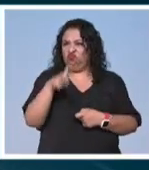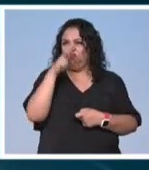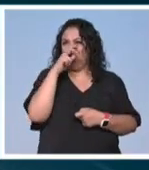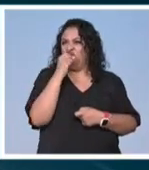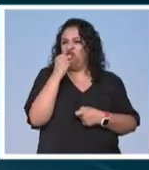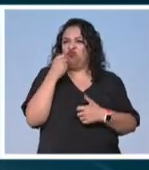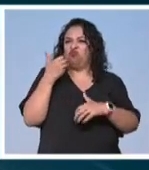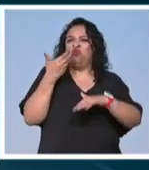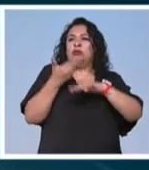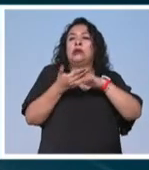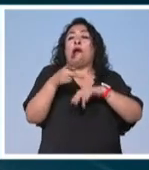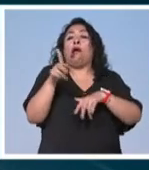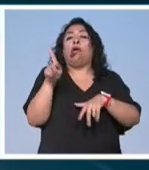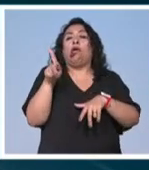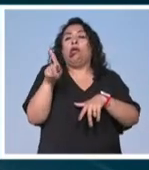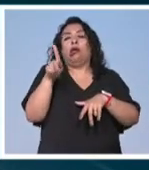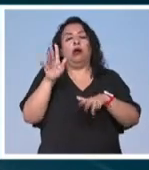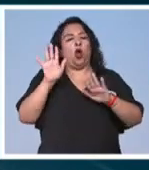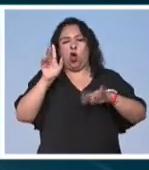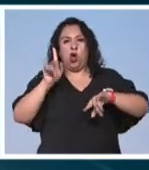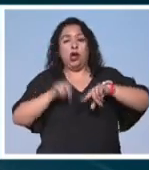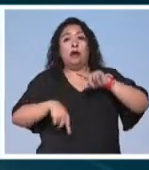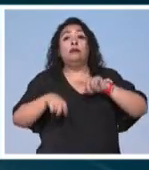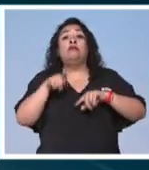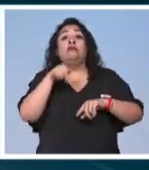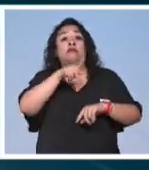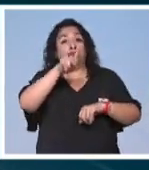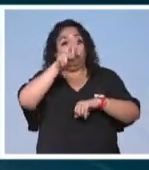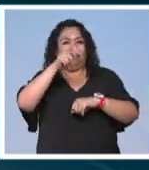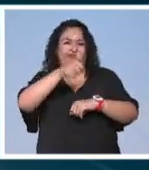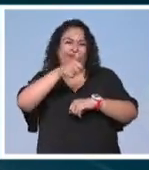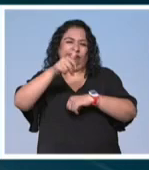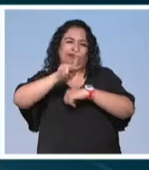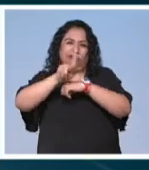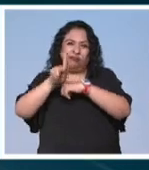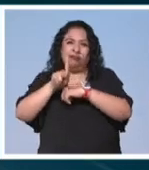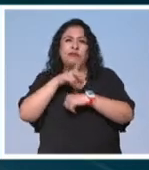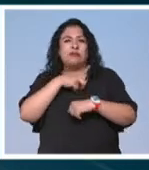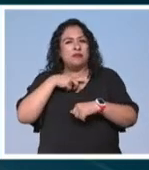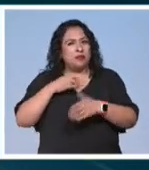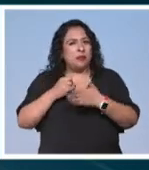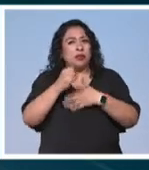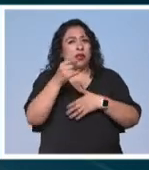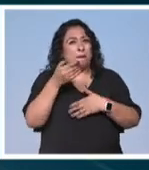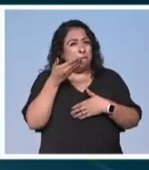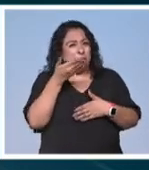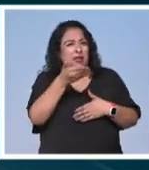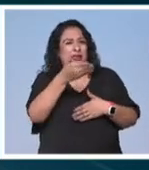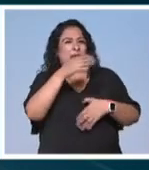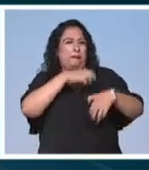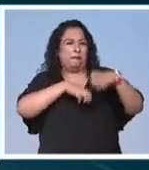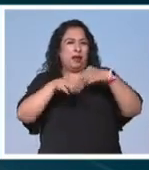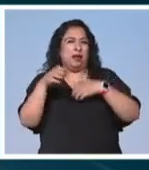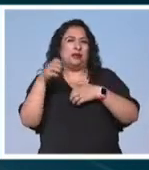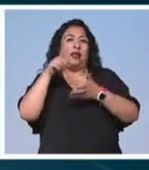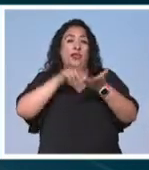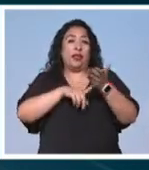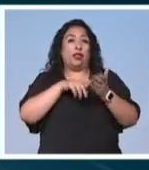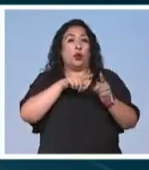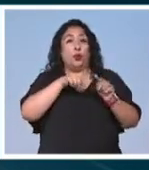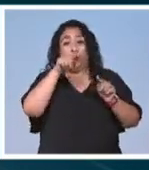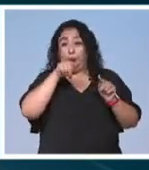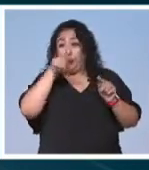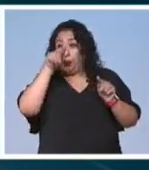contra el maquillaje verde aunque a cada país le corresponderá decidir si exige a las empresas que cotizan en bolsa que